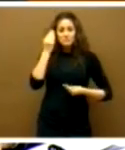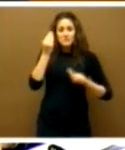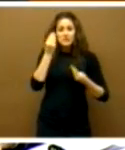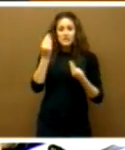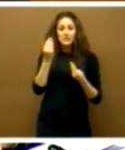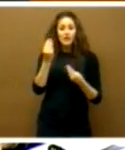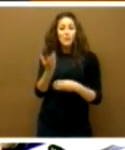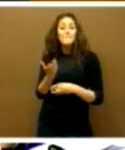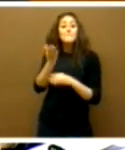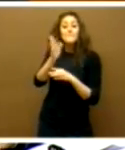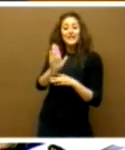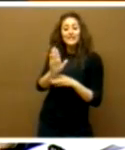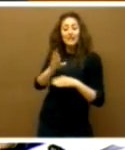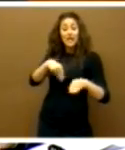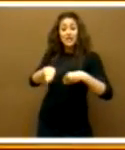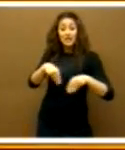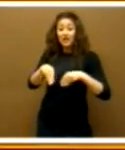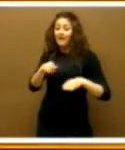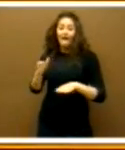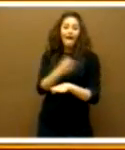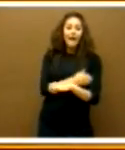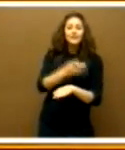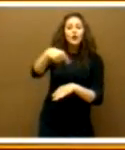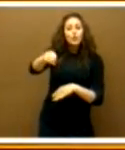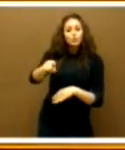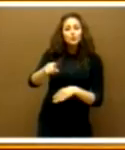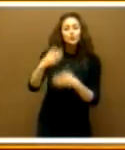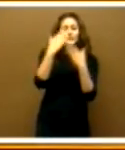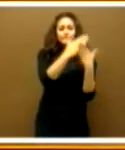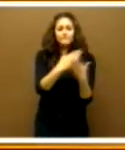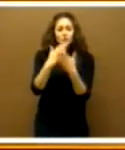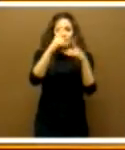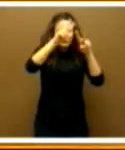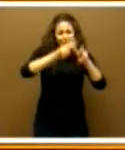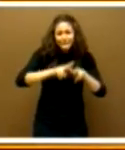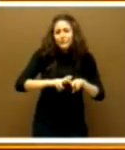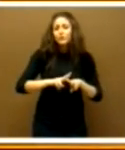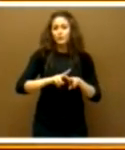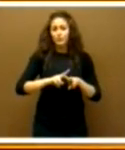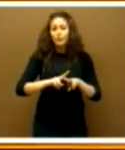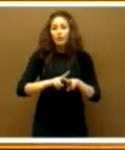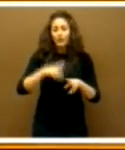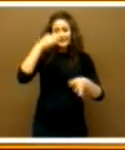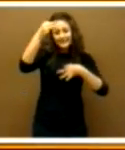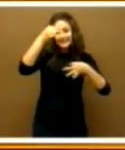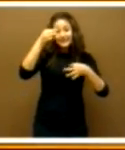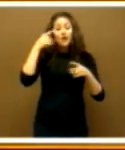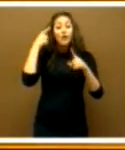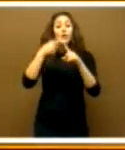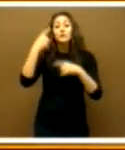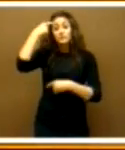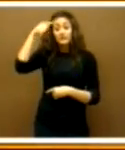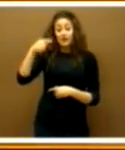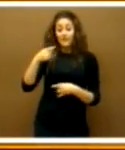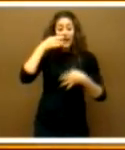haber presentado esta estrategia, pues, usted habrá hecho un estudio lo suficientemente concienzudo para saber